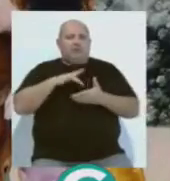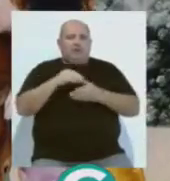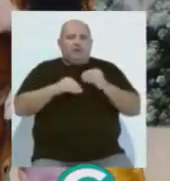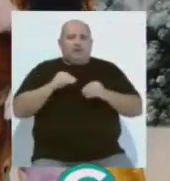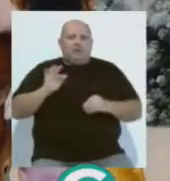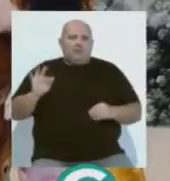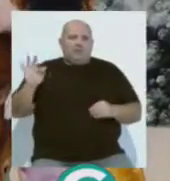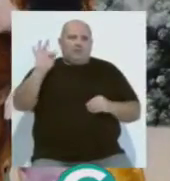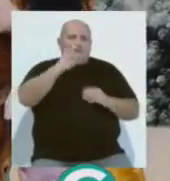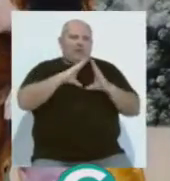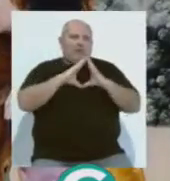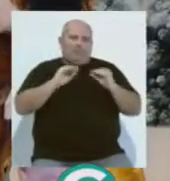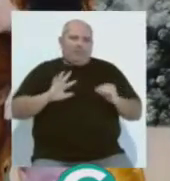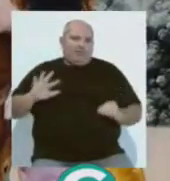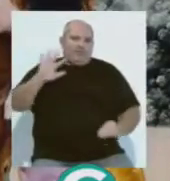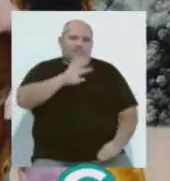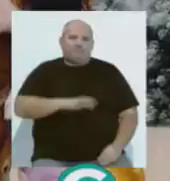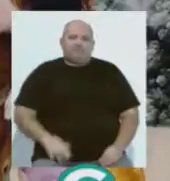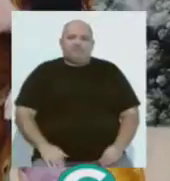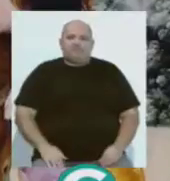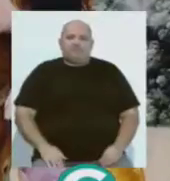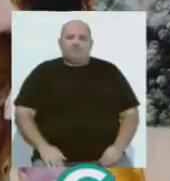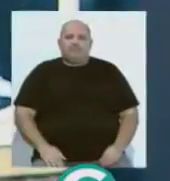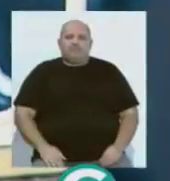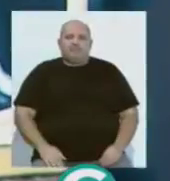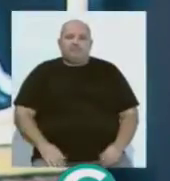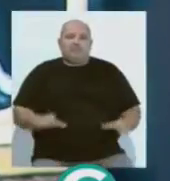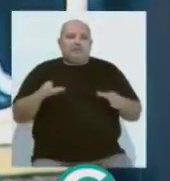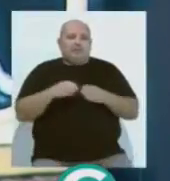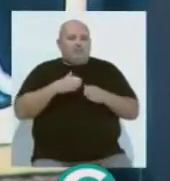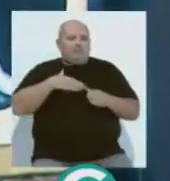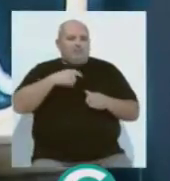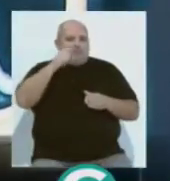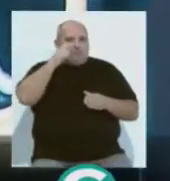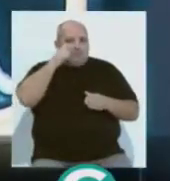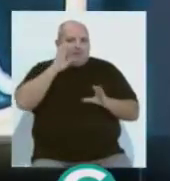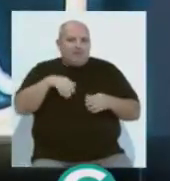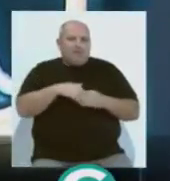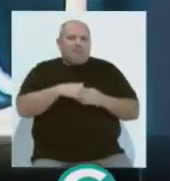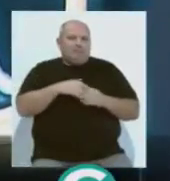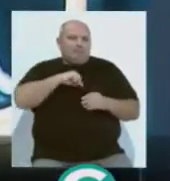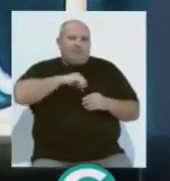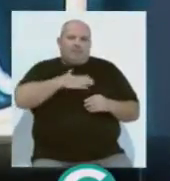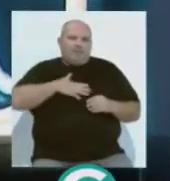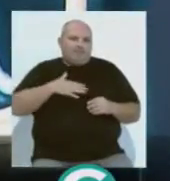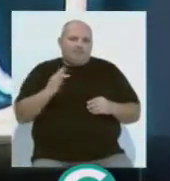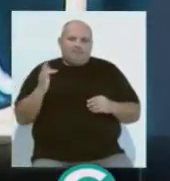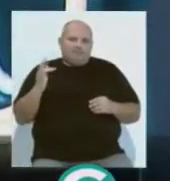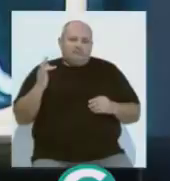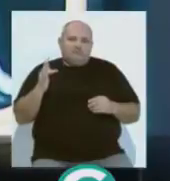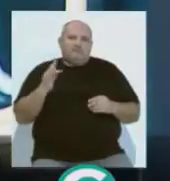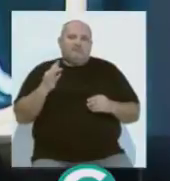será itinerante en todas las provincias andaluzas. El equipo de aquí y de todo el museo pues estamos encantados de acoger esta